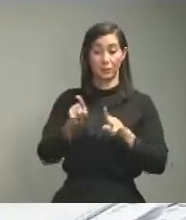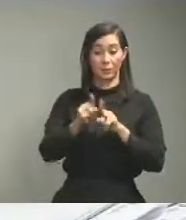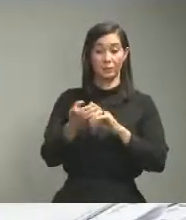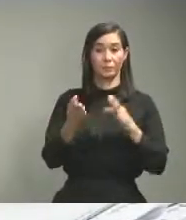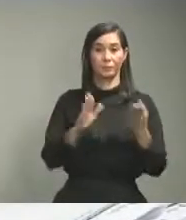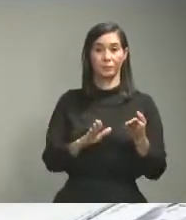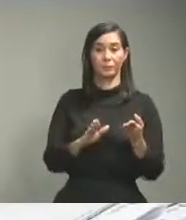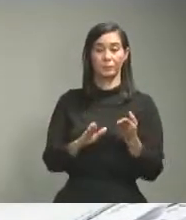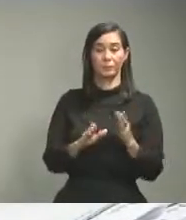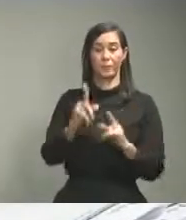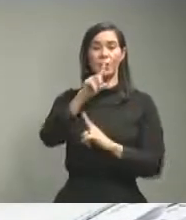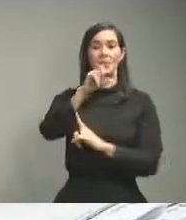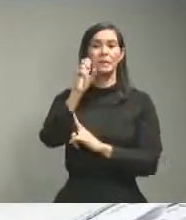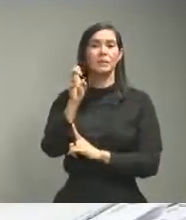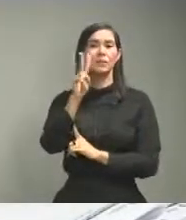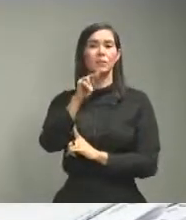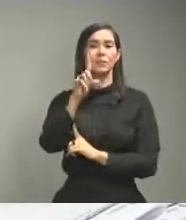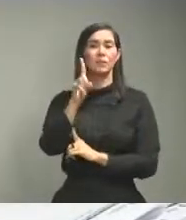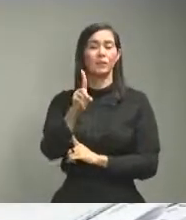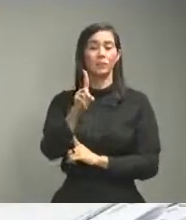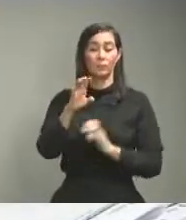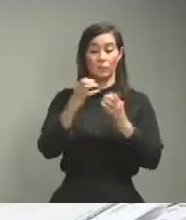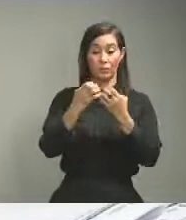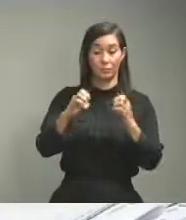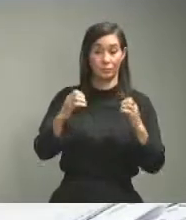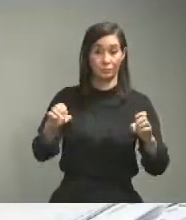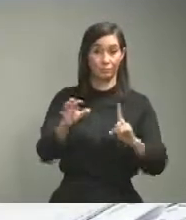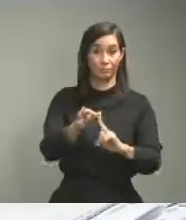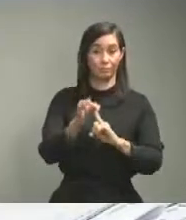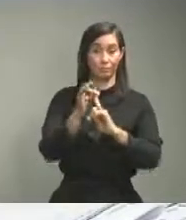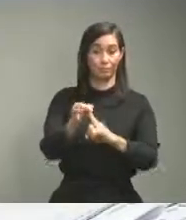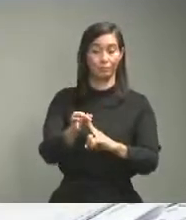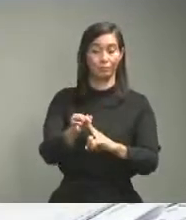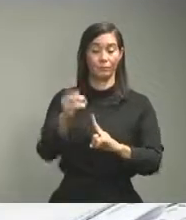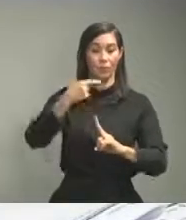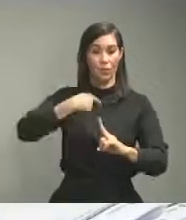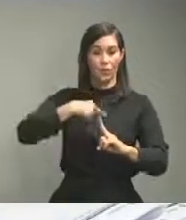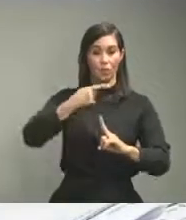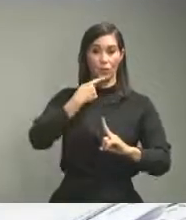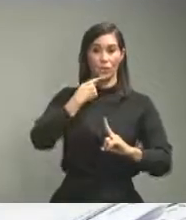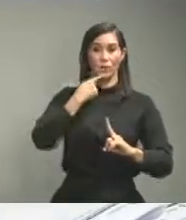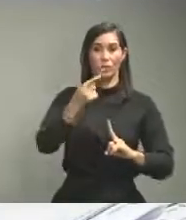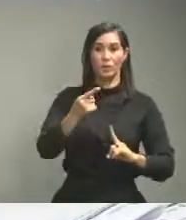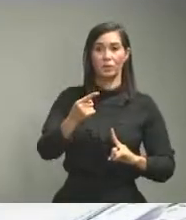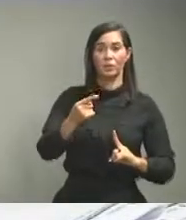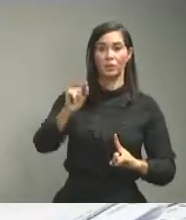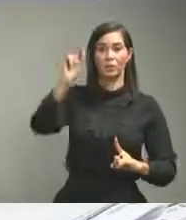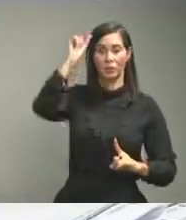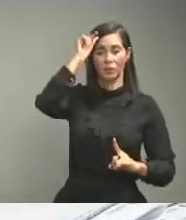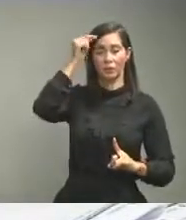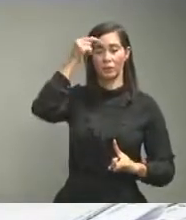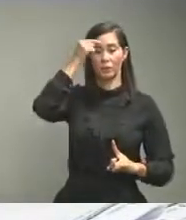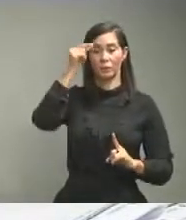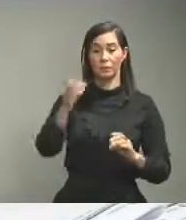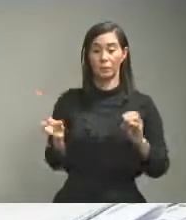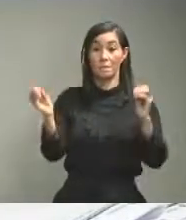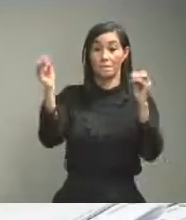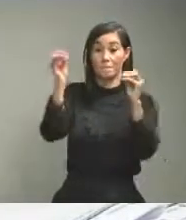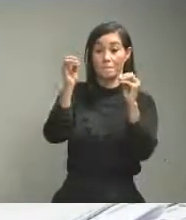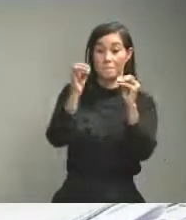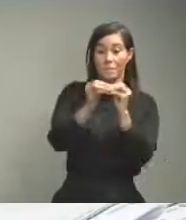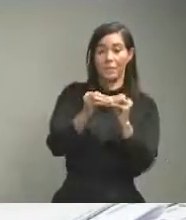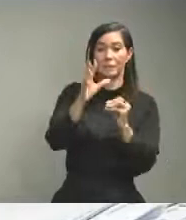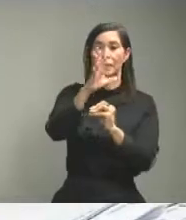tenemos 121 pacientes en UCI y yo he dicho que el gobierno dispone más de 500